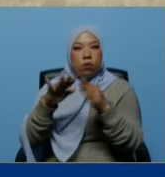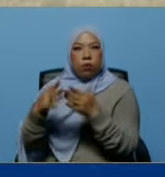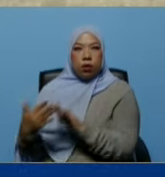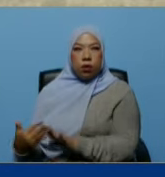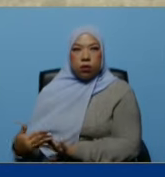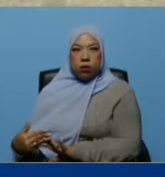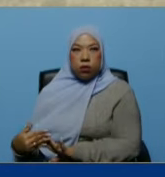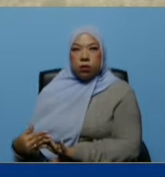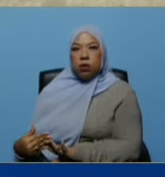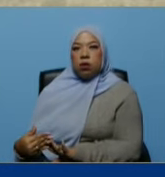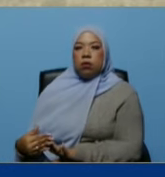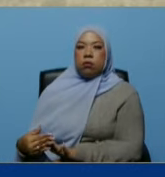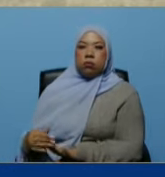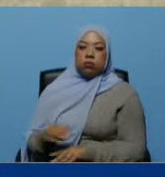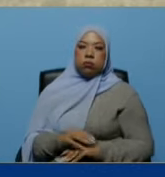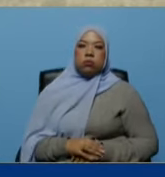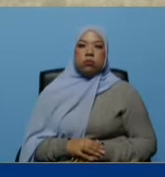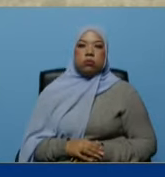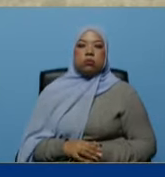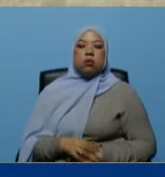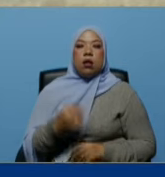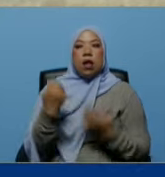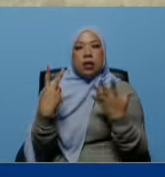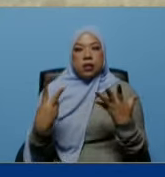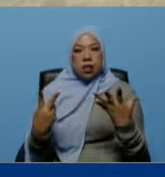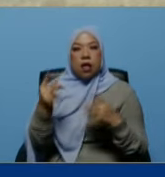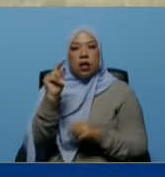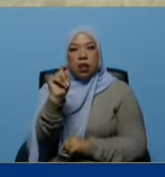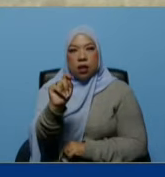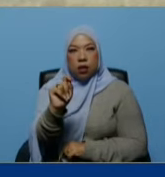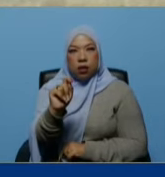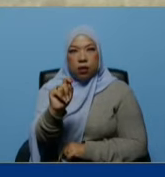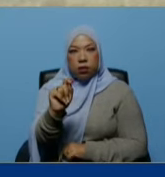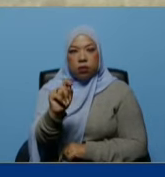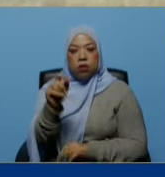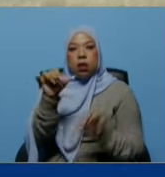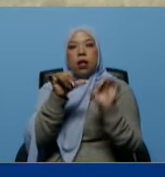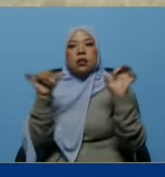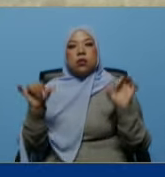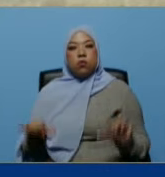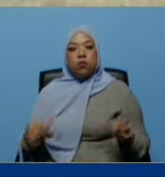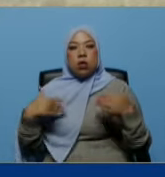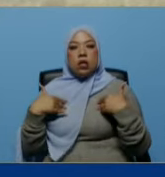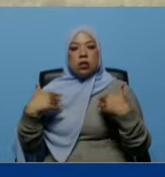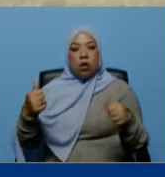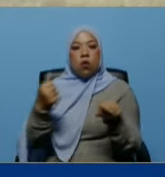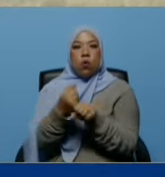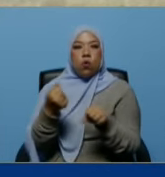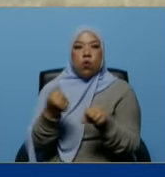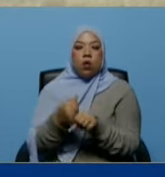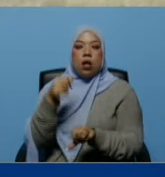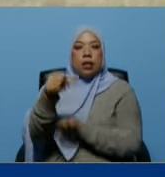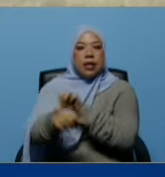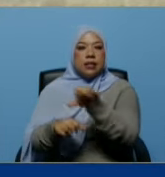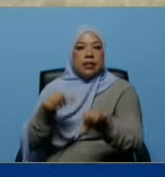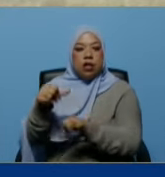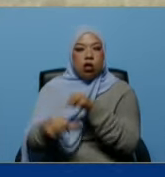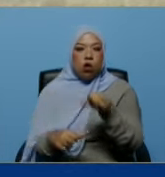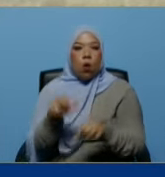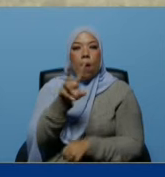construyendo con la 7T el sistema de salud del siglo 21